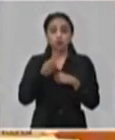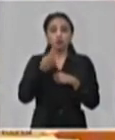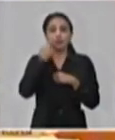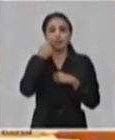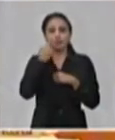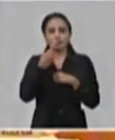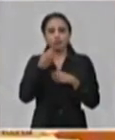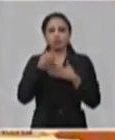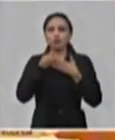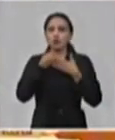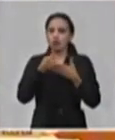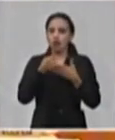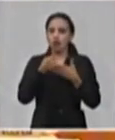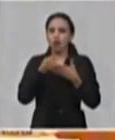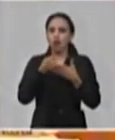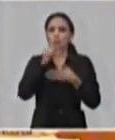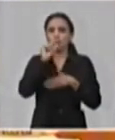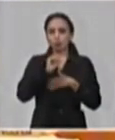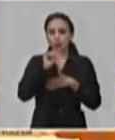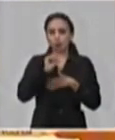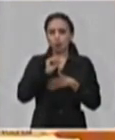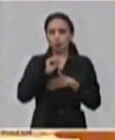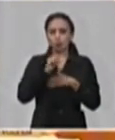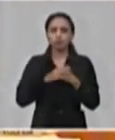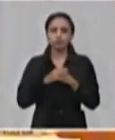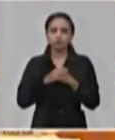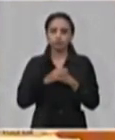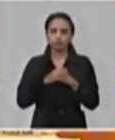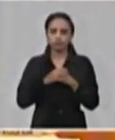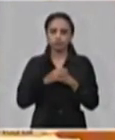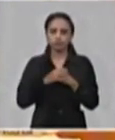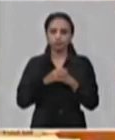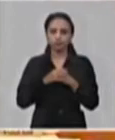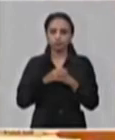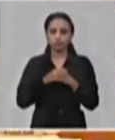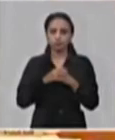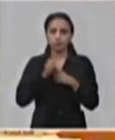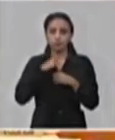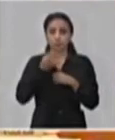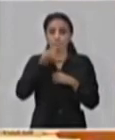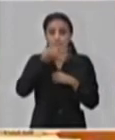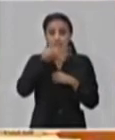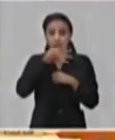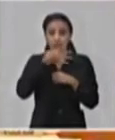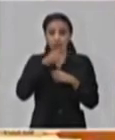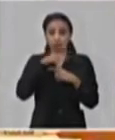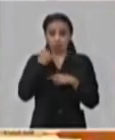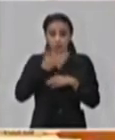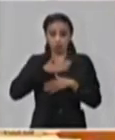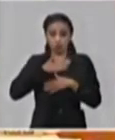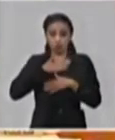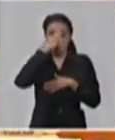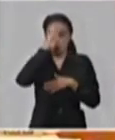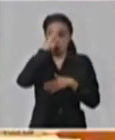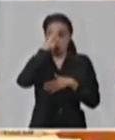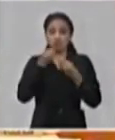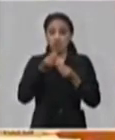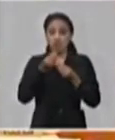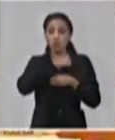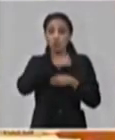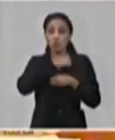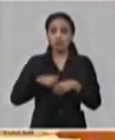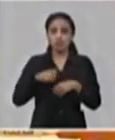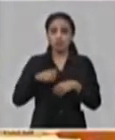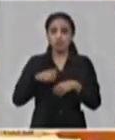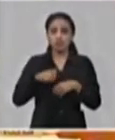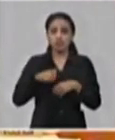modesta con el aporte del interferón que ya se ha aplicado, incluso